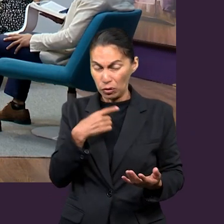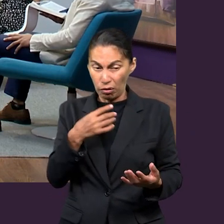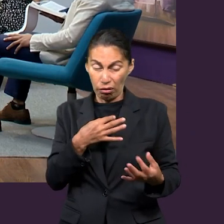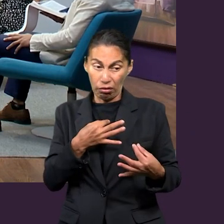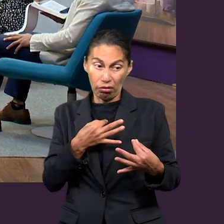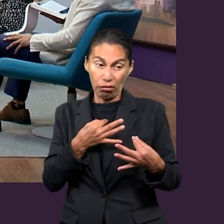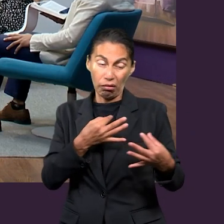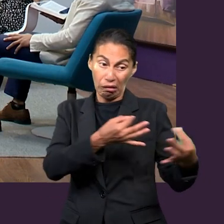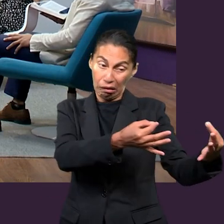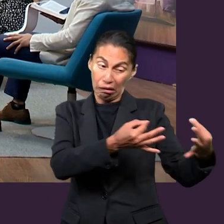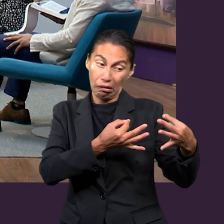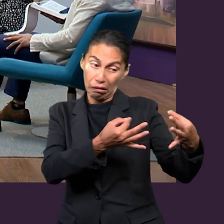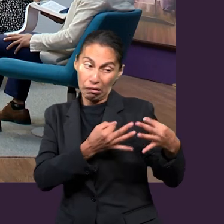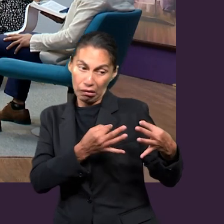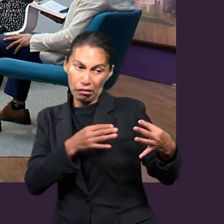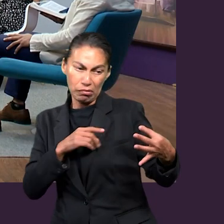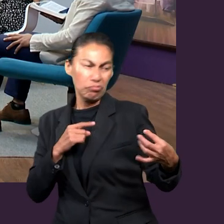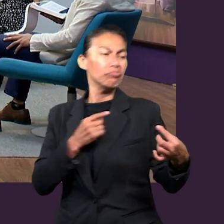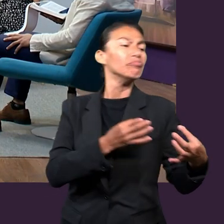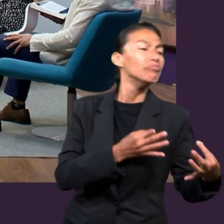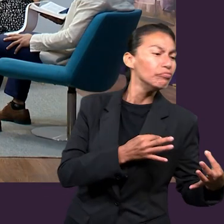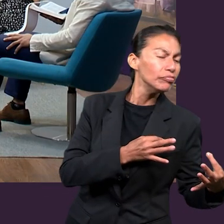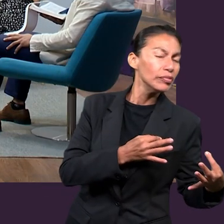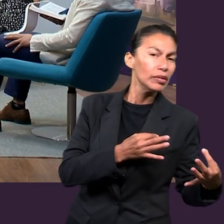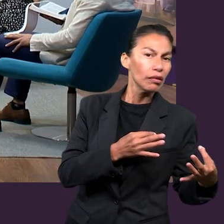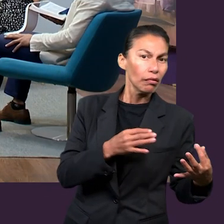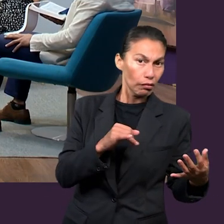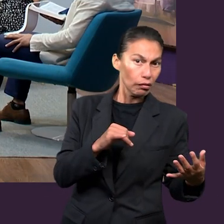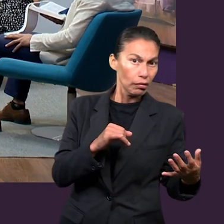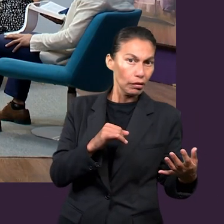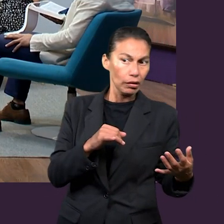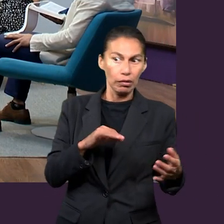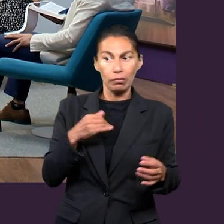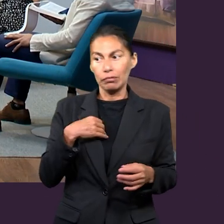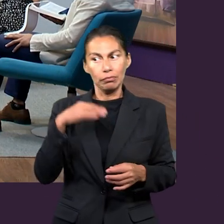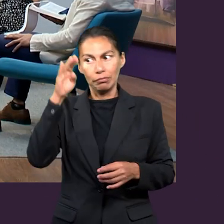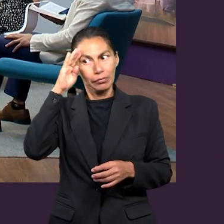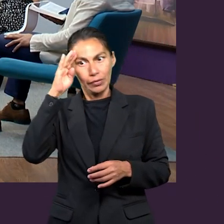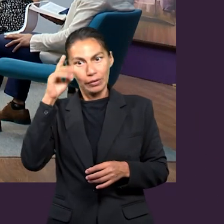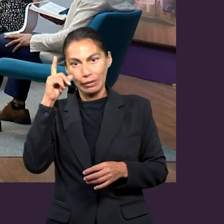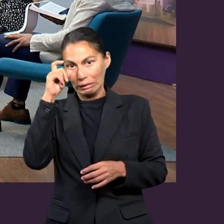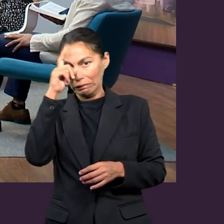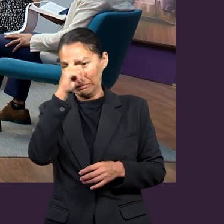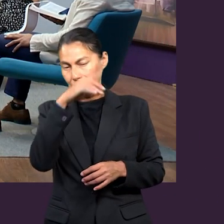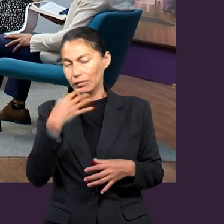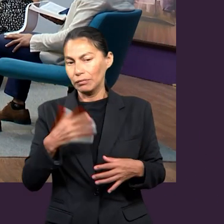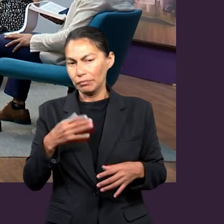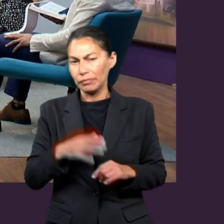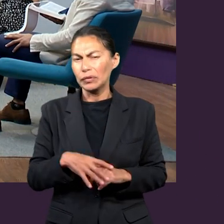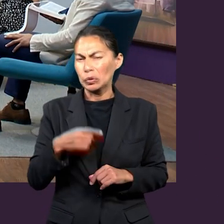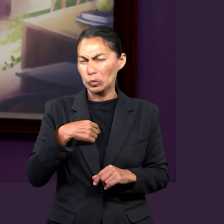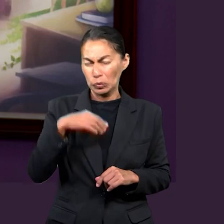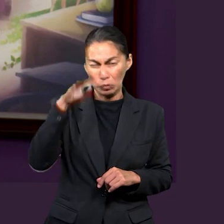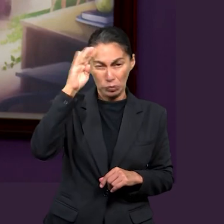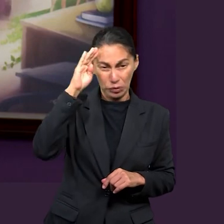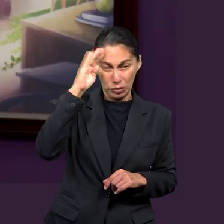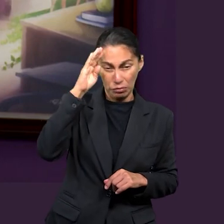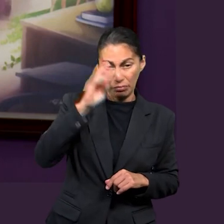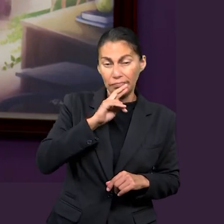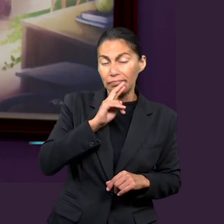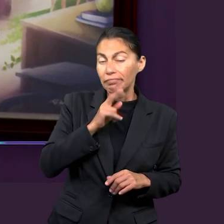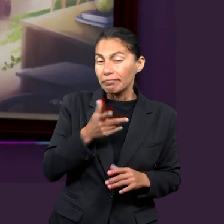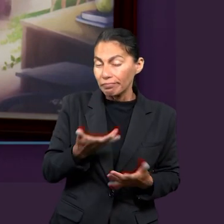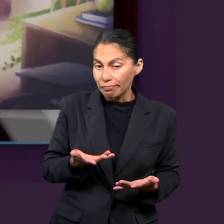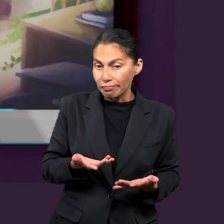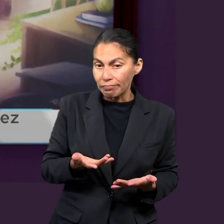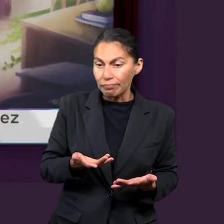las tentaciones, podríamos decirlo así? Es muy difícil atacar una tentación. Yo creo que más